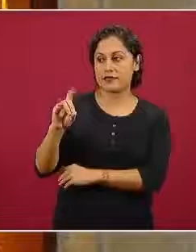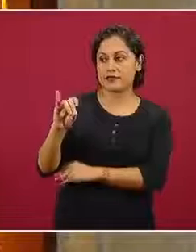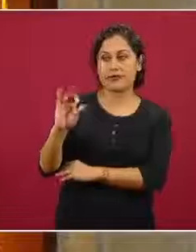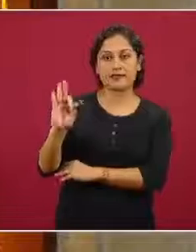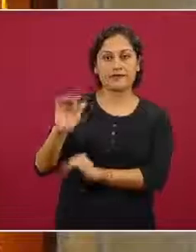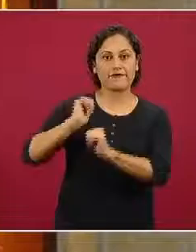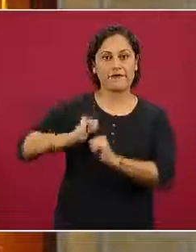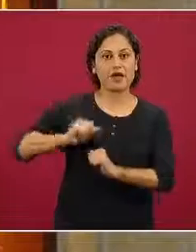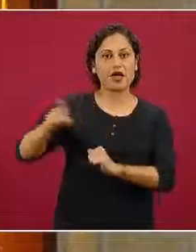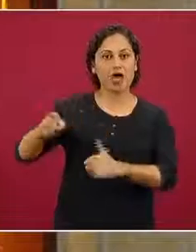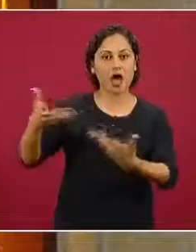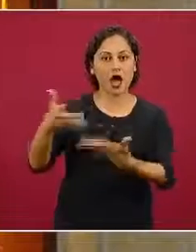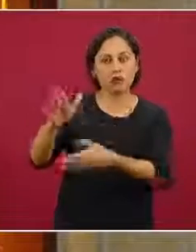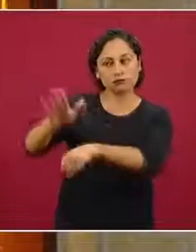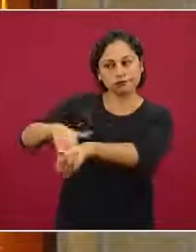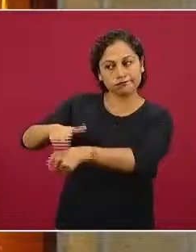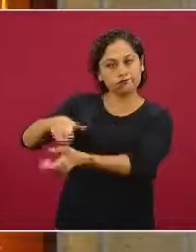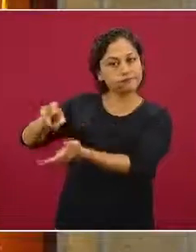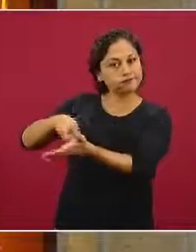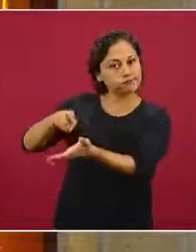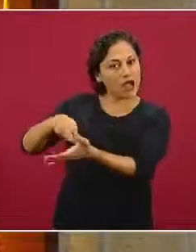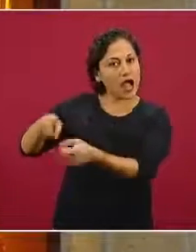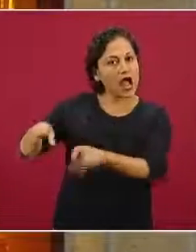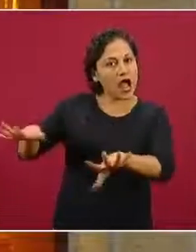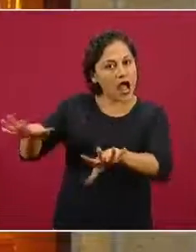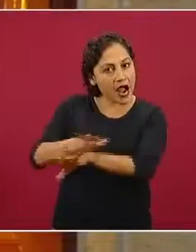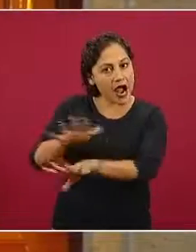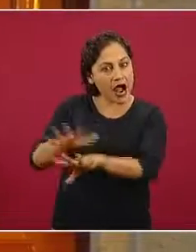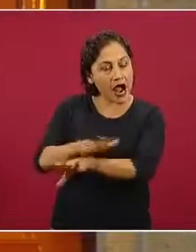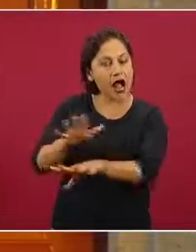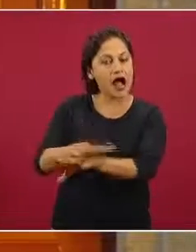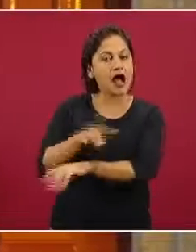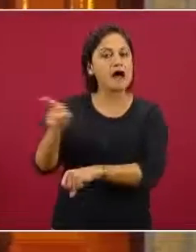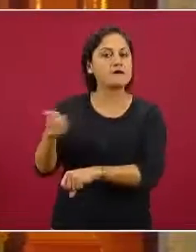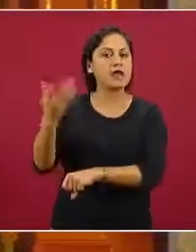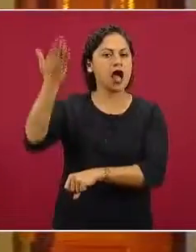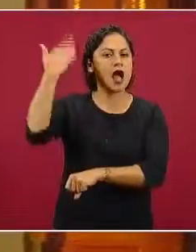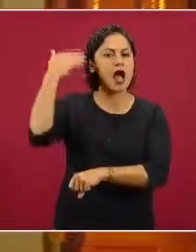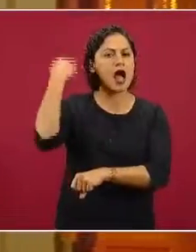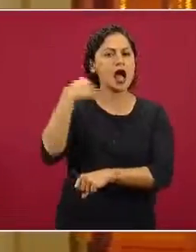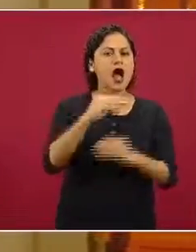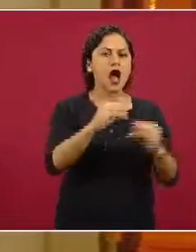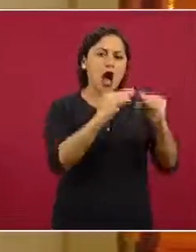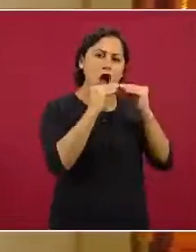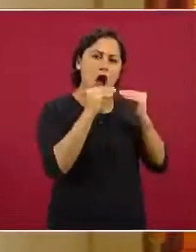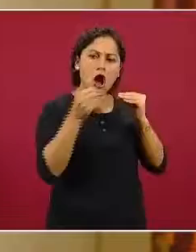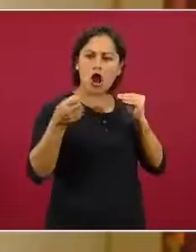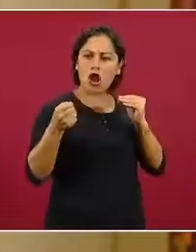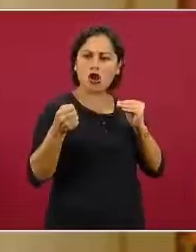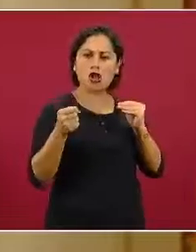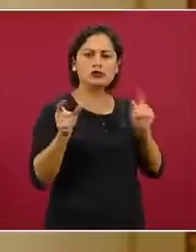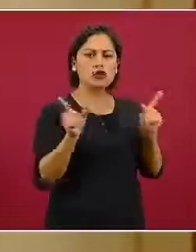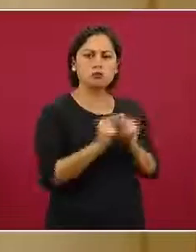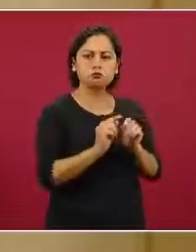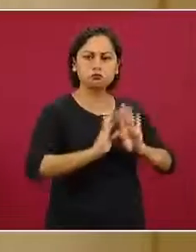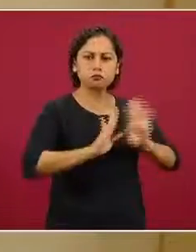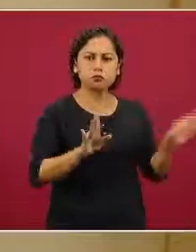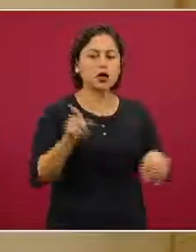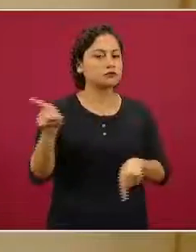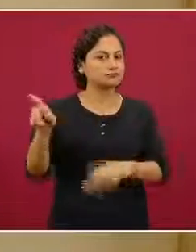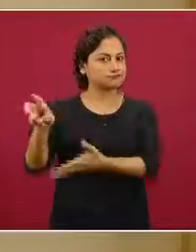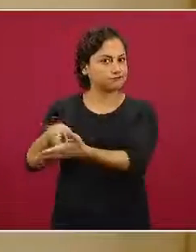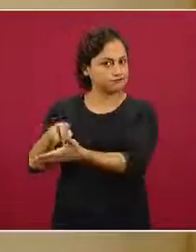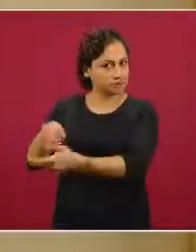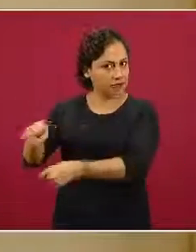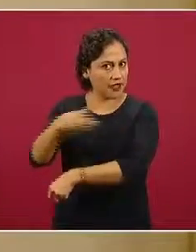en curso el hacer cambio de desayunos fríos a calientes. En esta perspectiva que un desayuno caliente